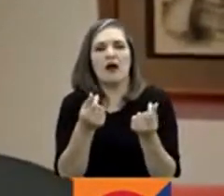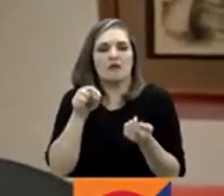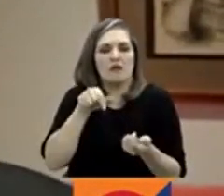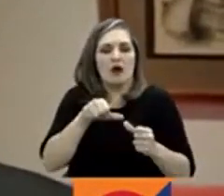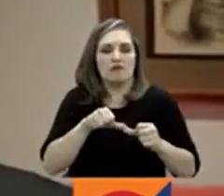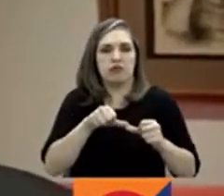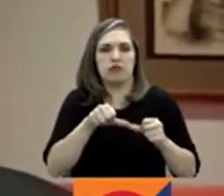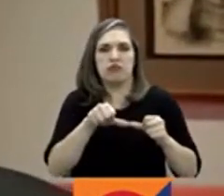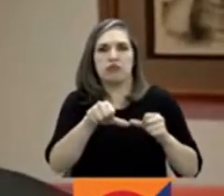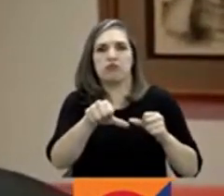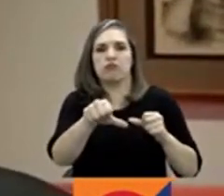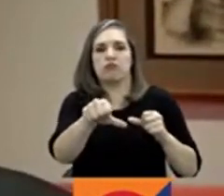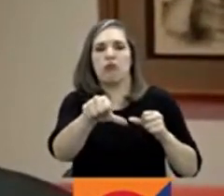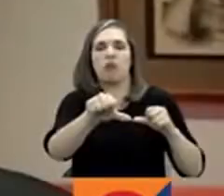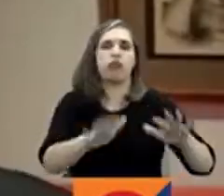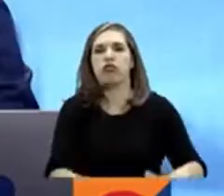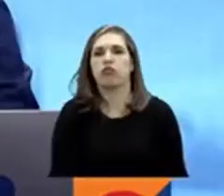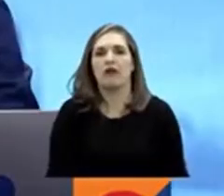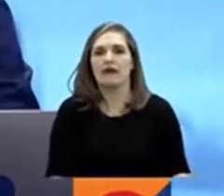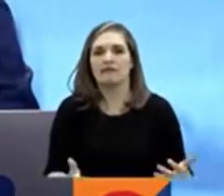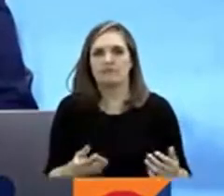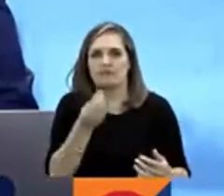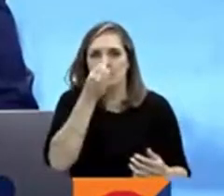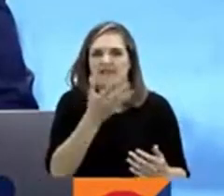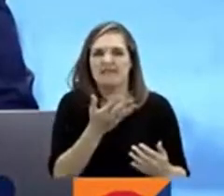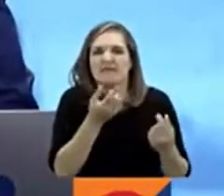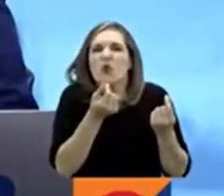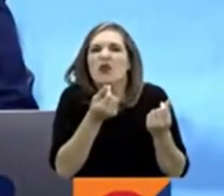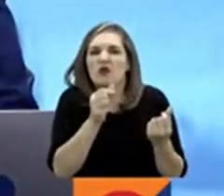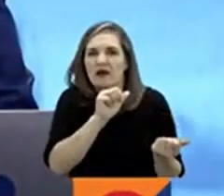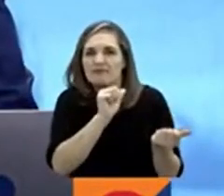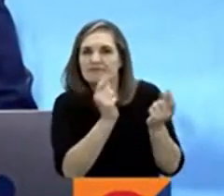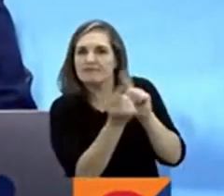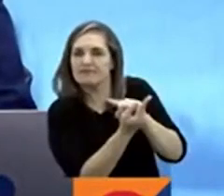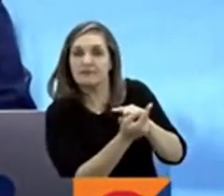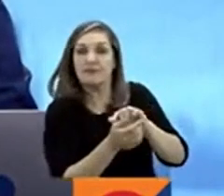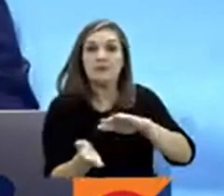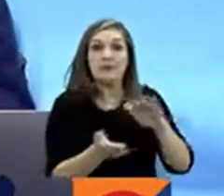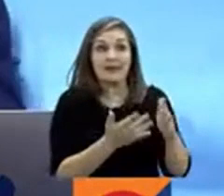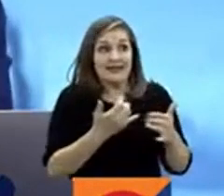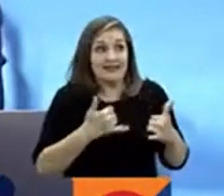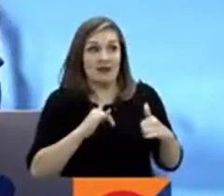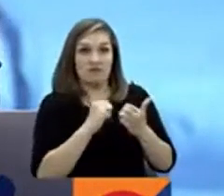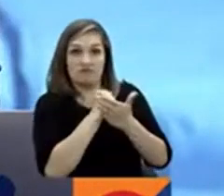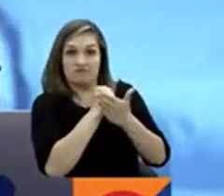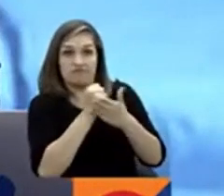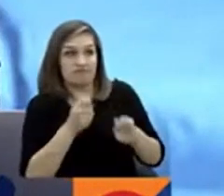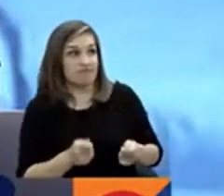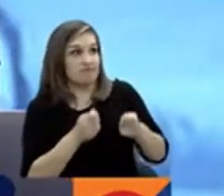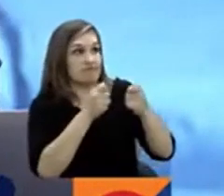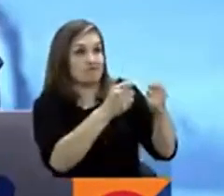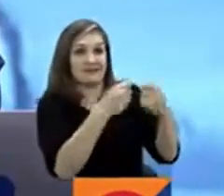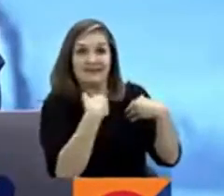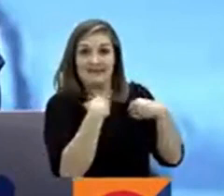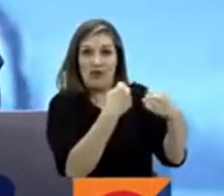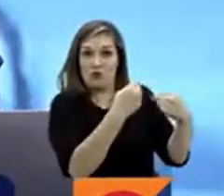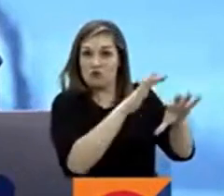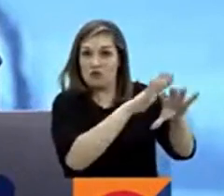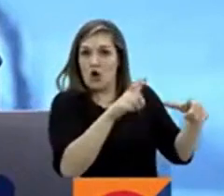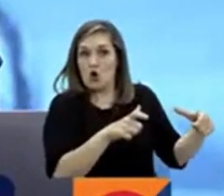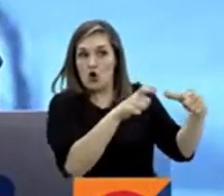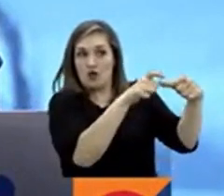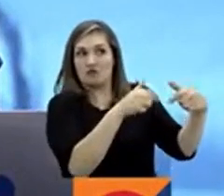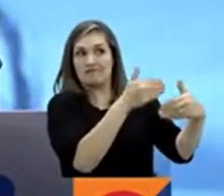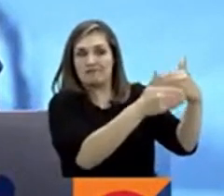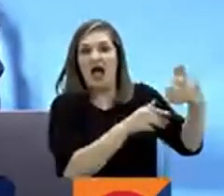o esta reforma. Y luego de la radicación de la reforma a salud, algunos sectores políticos afirmaron que habría